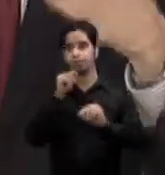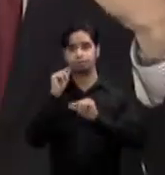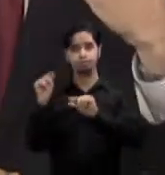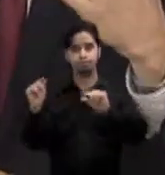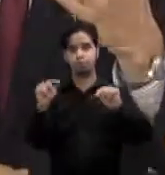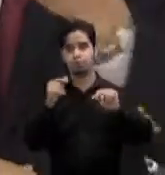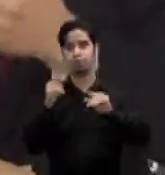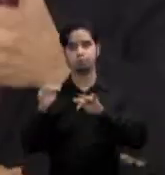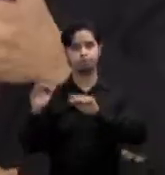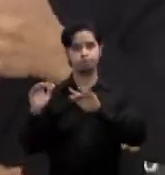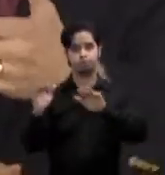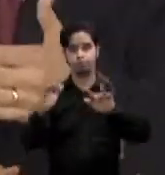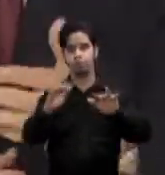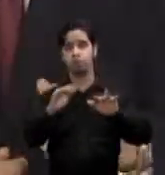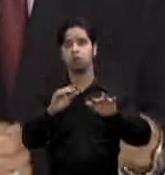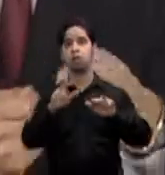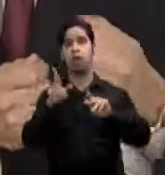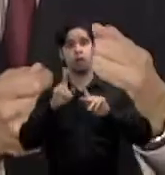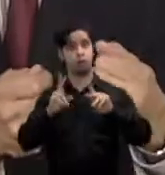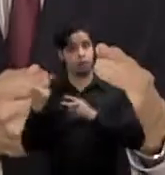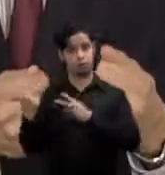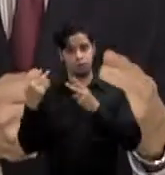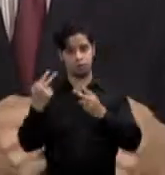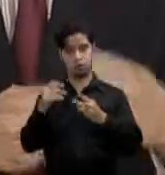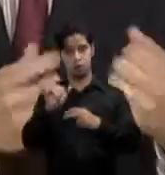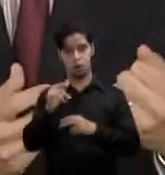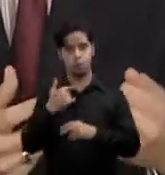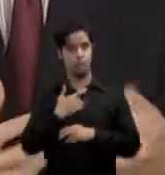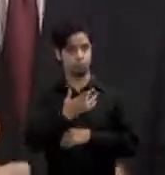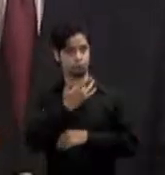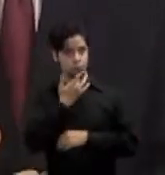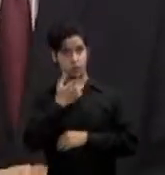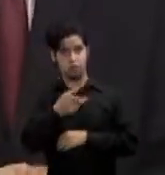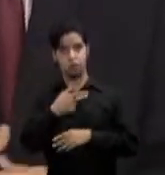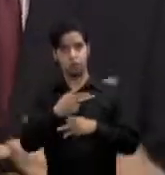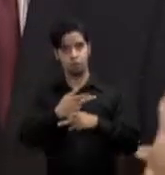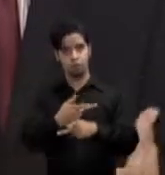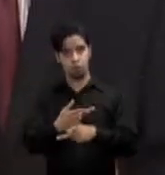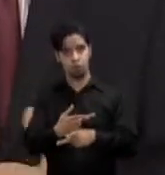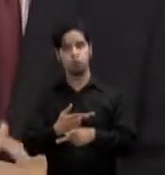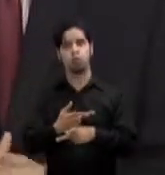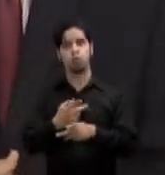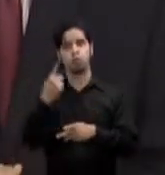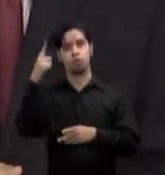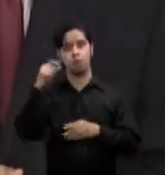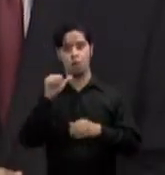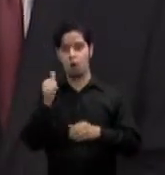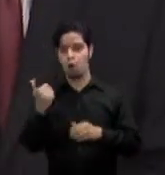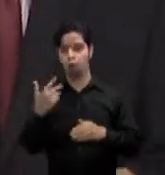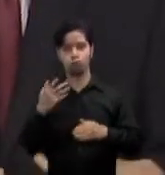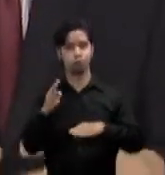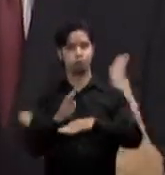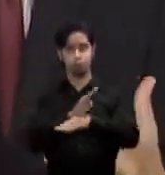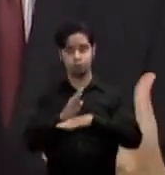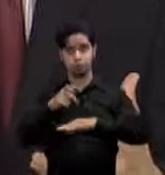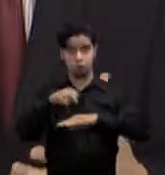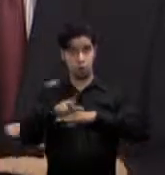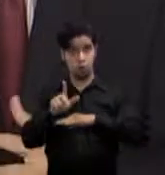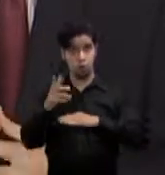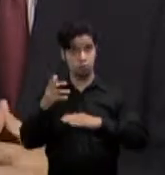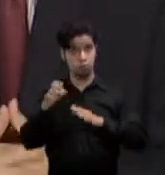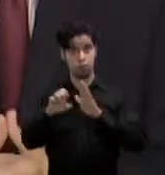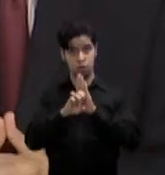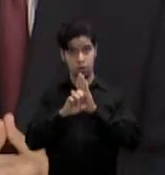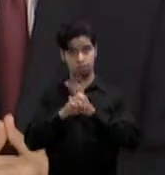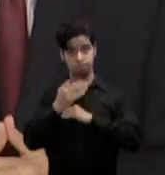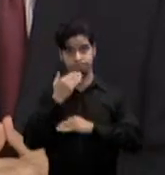visitantes de otros países que estén allí van a hablar de ese producto y para otros empresarios puertorriqueños esto es un ejemplo de